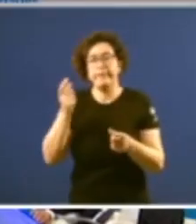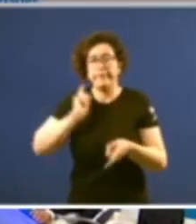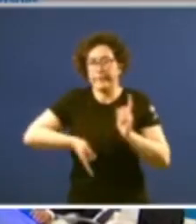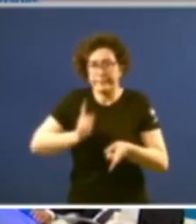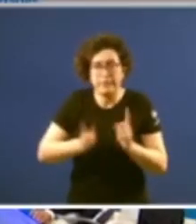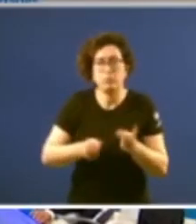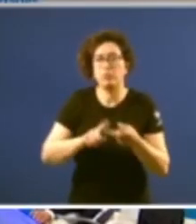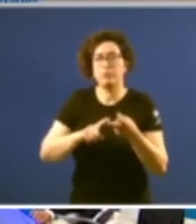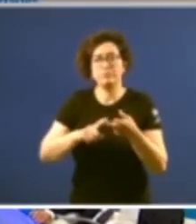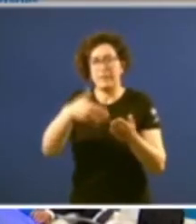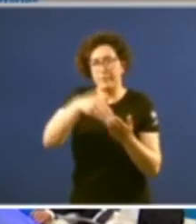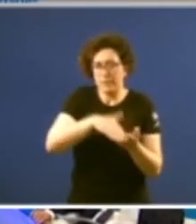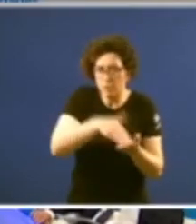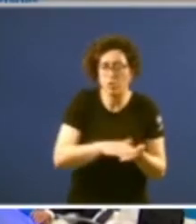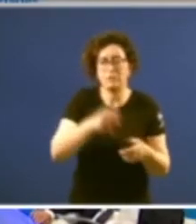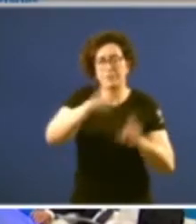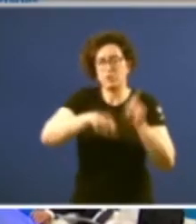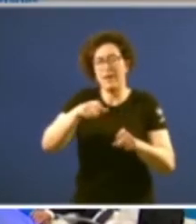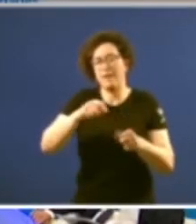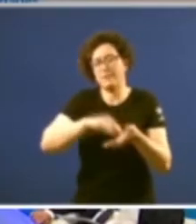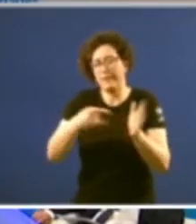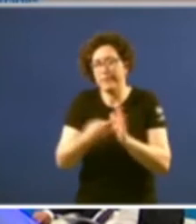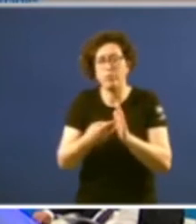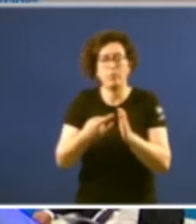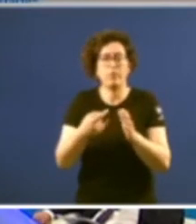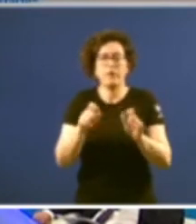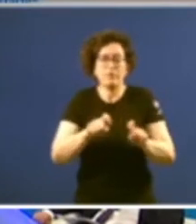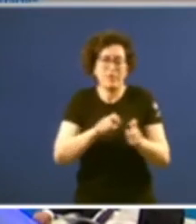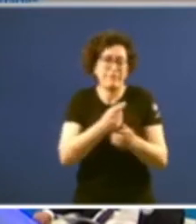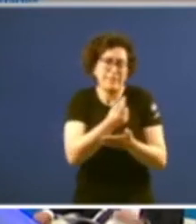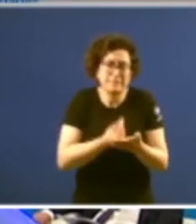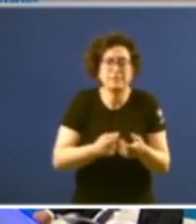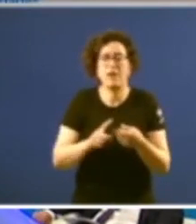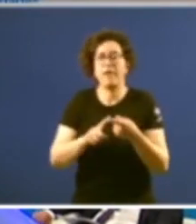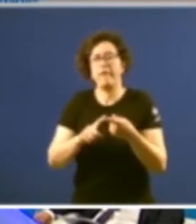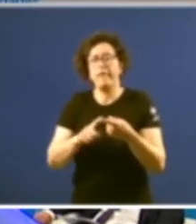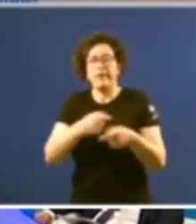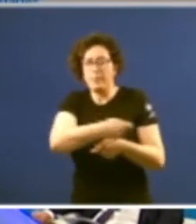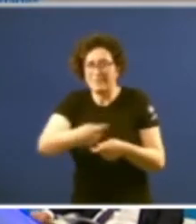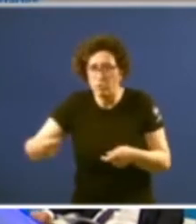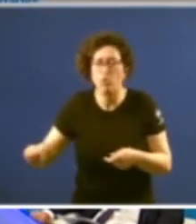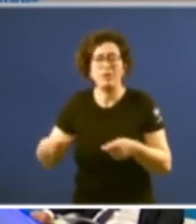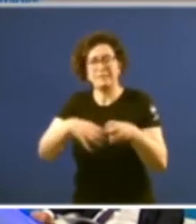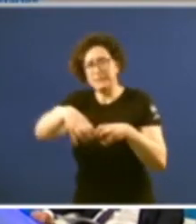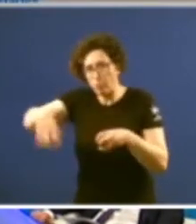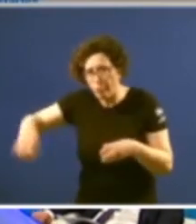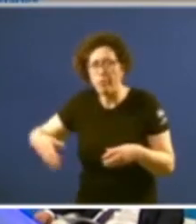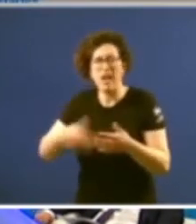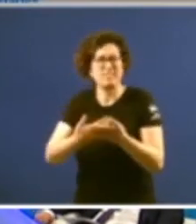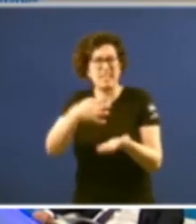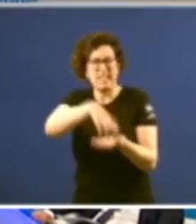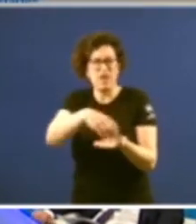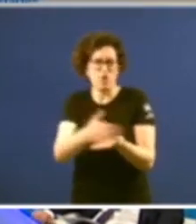impresores personal técnico infografistas debuxantes distribuidores repartidores e mesmo que os queiros que